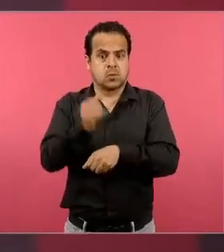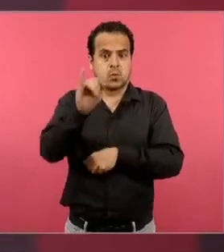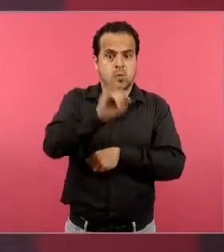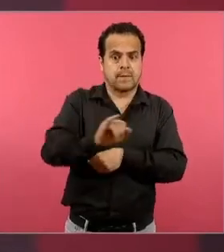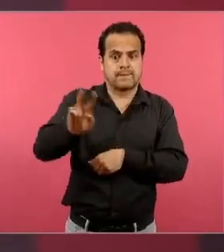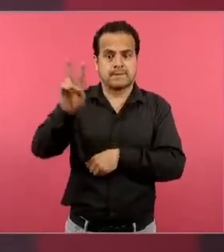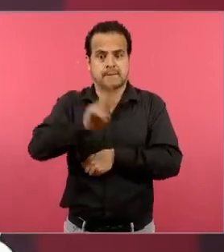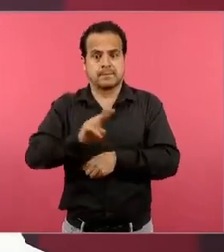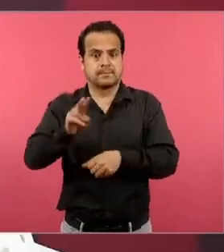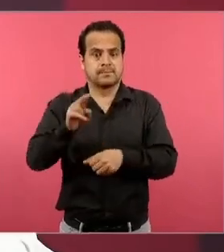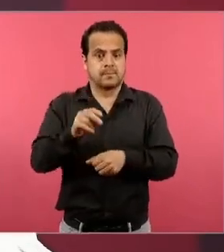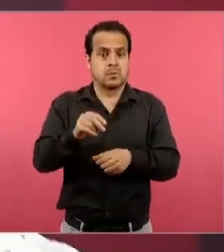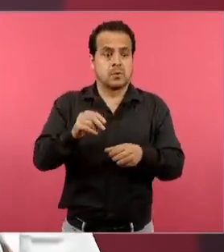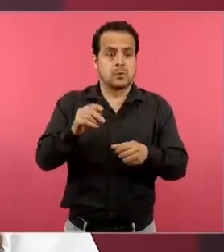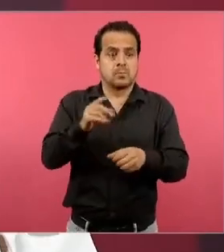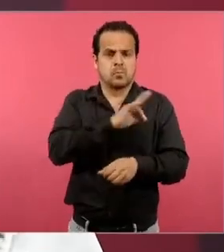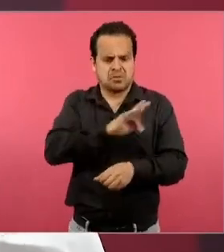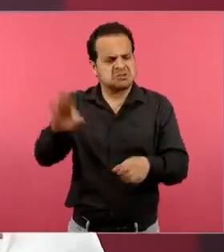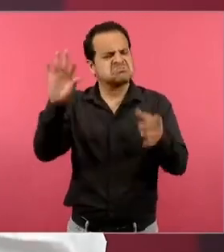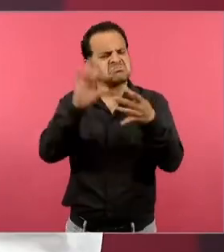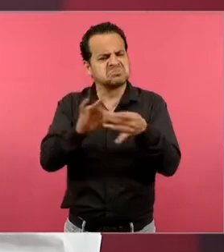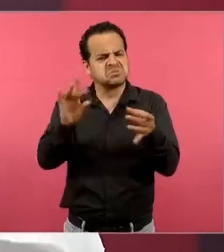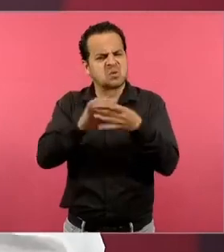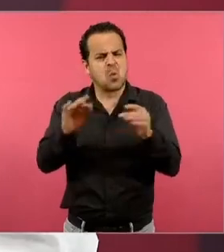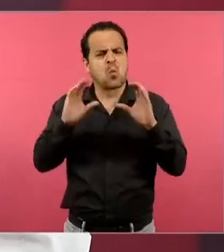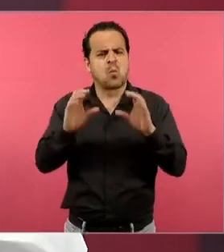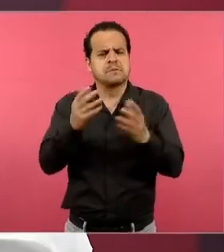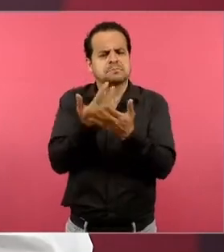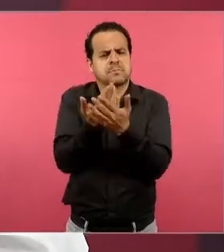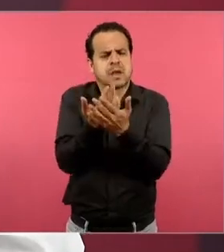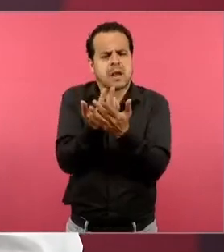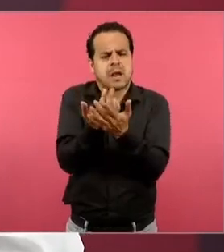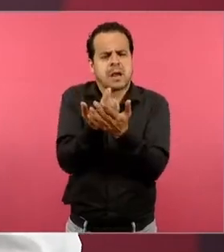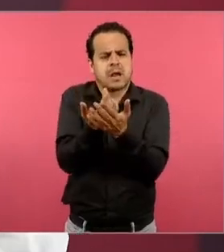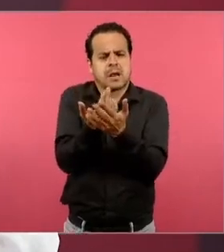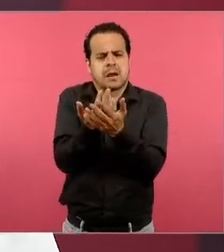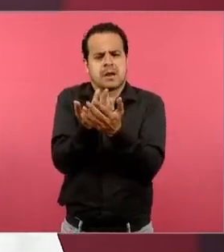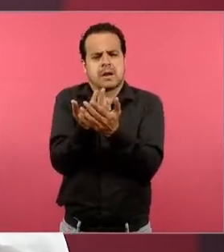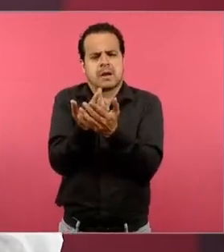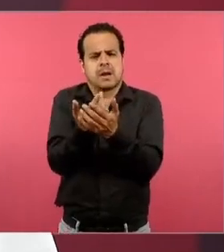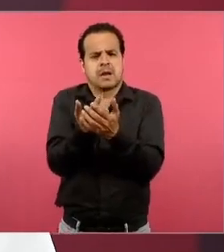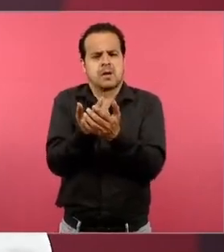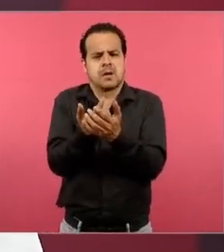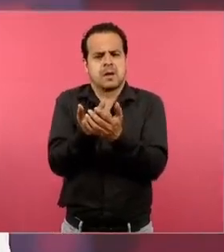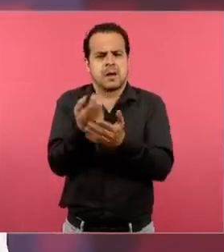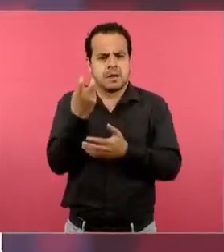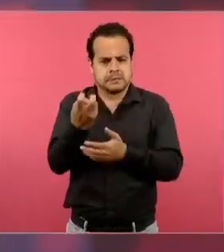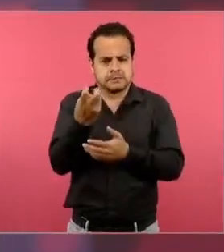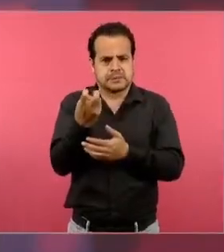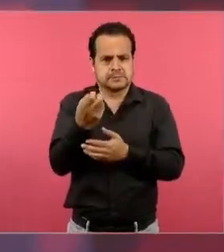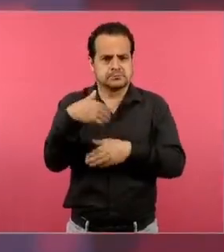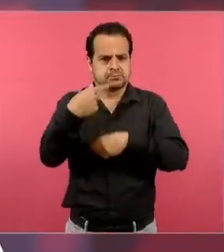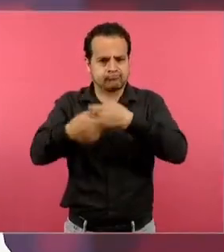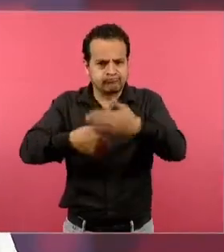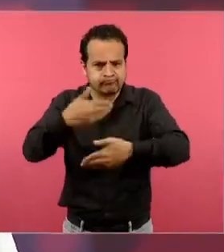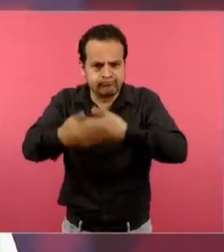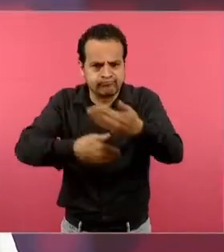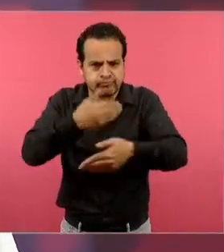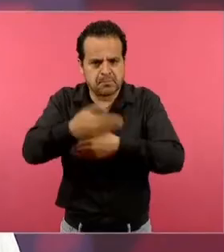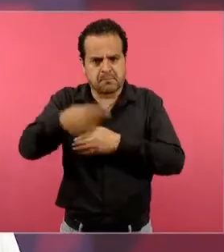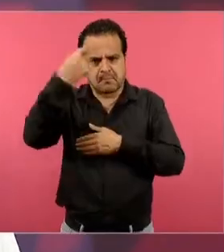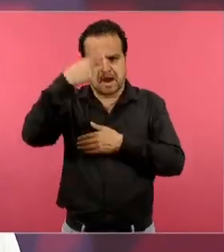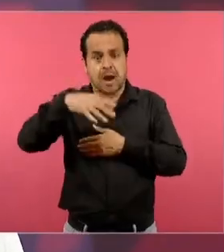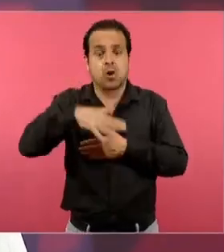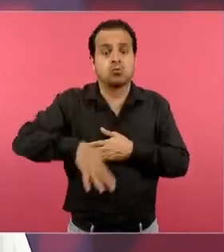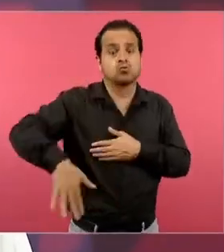nosotros estemos planteando, o lo que se esté, el criterio que esté formándose la gente sobre lo